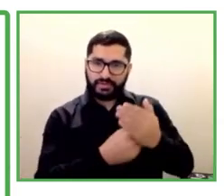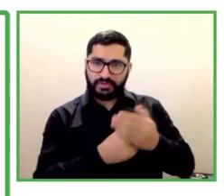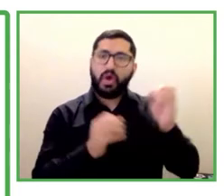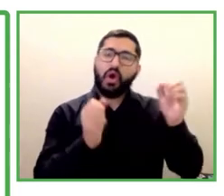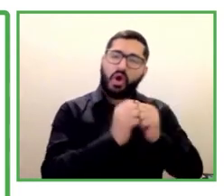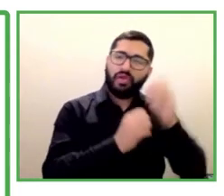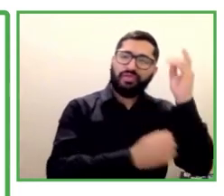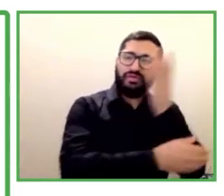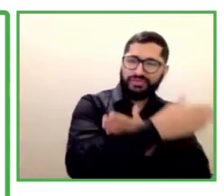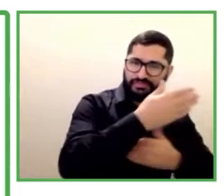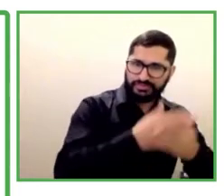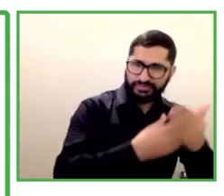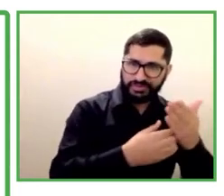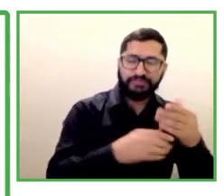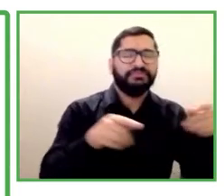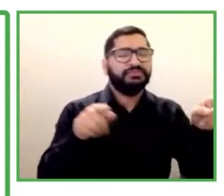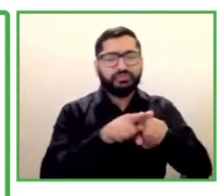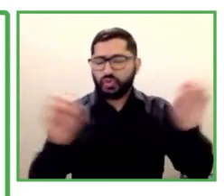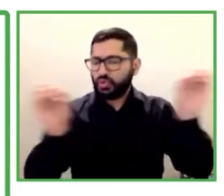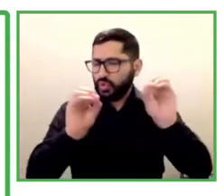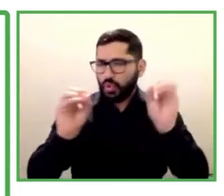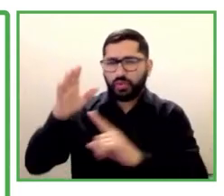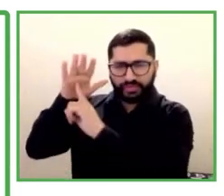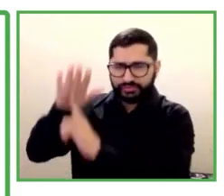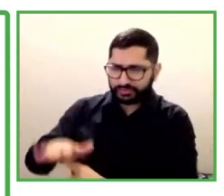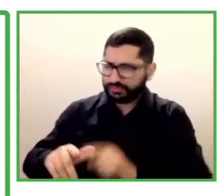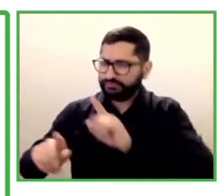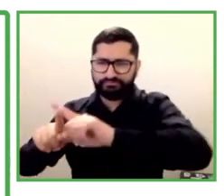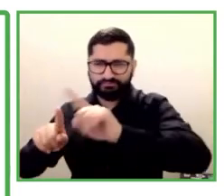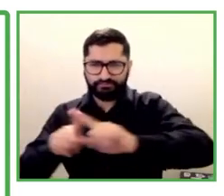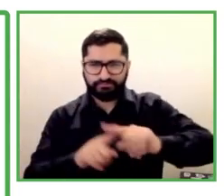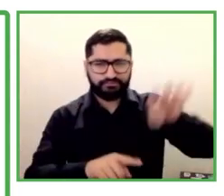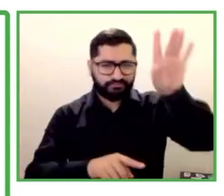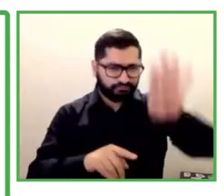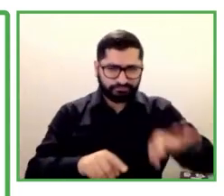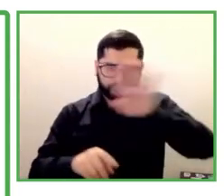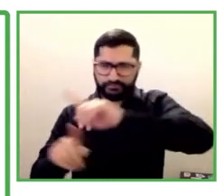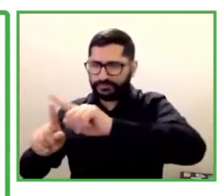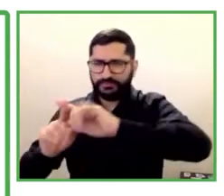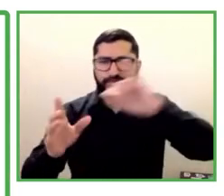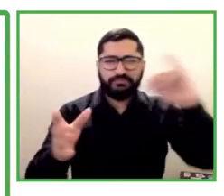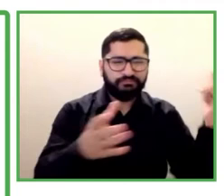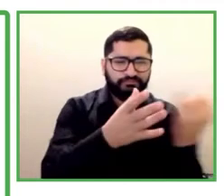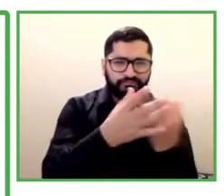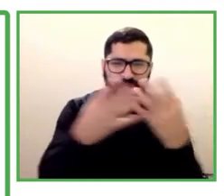relacionados con la inclusión, accesibilidad y comunicación accesible.